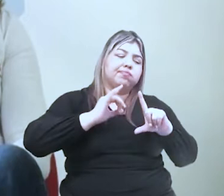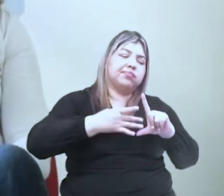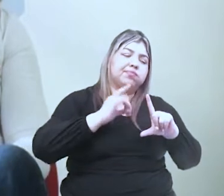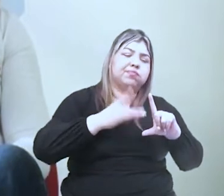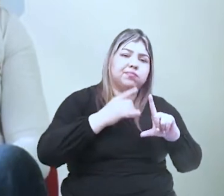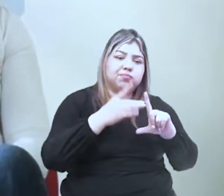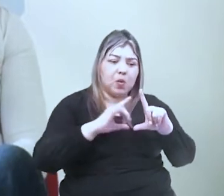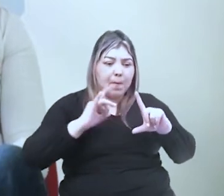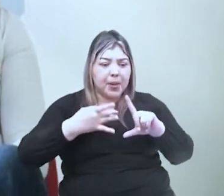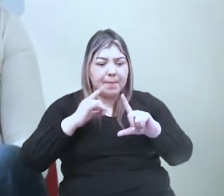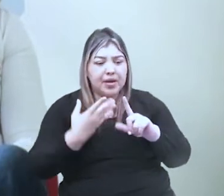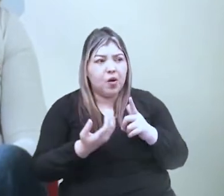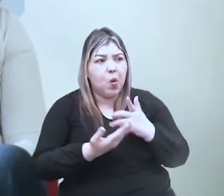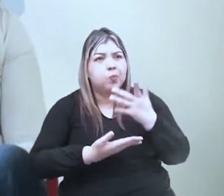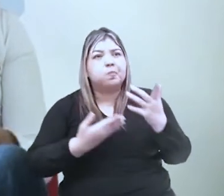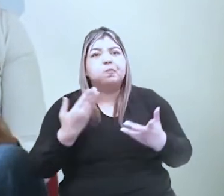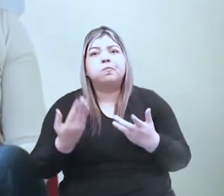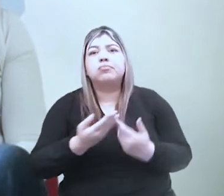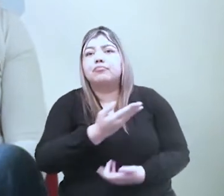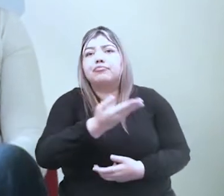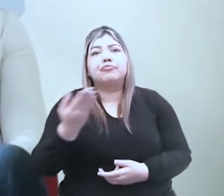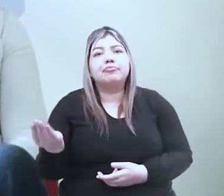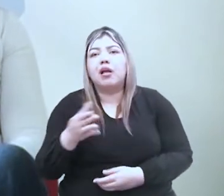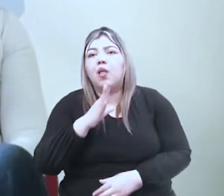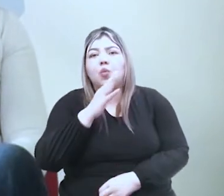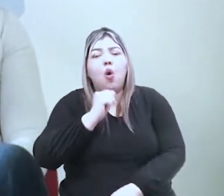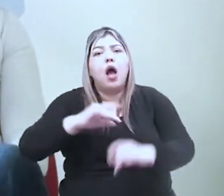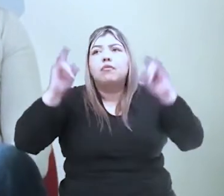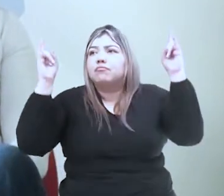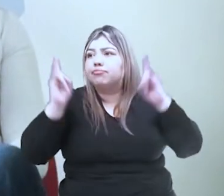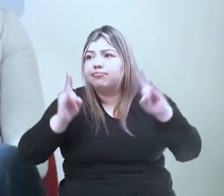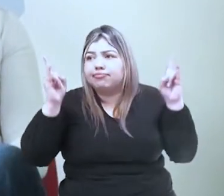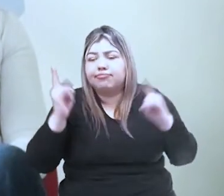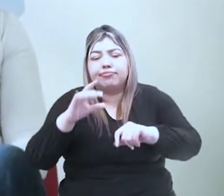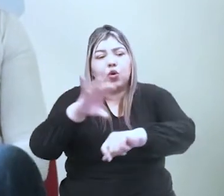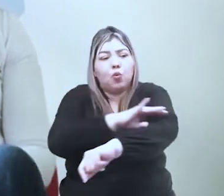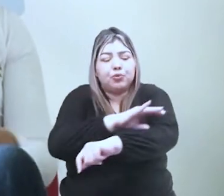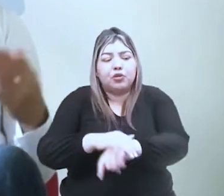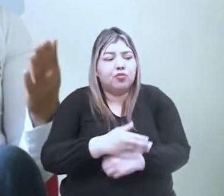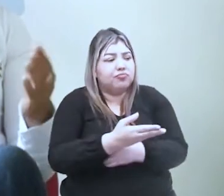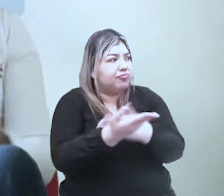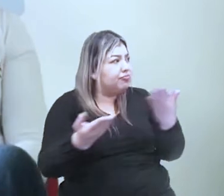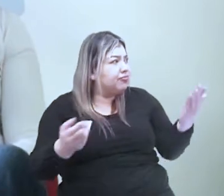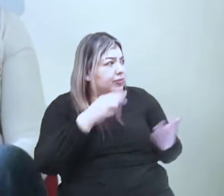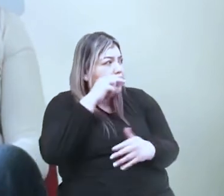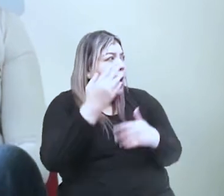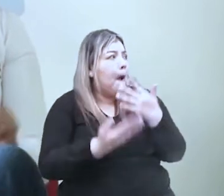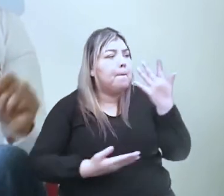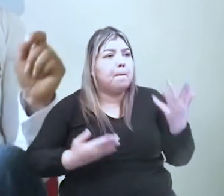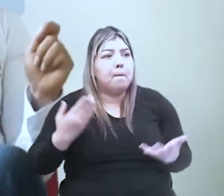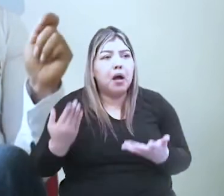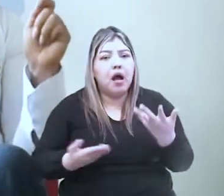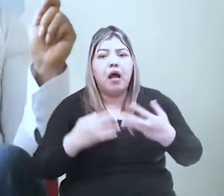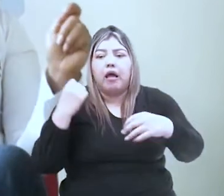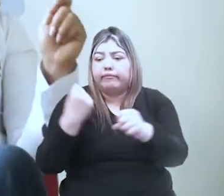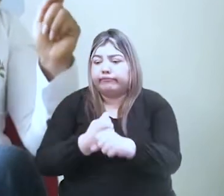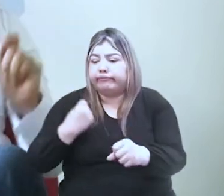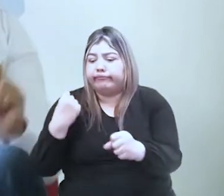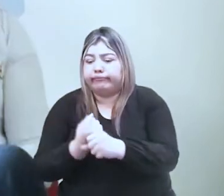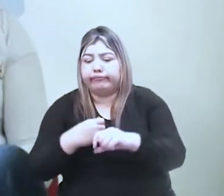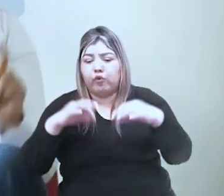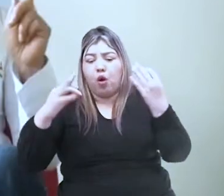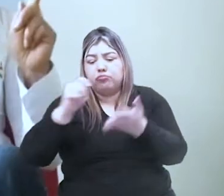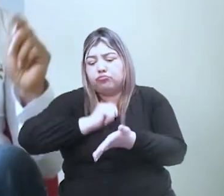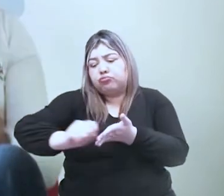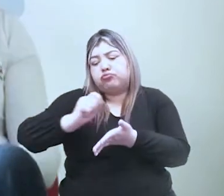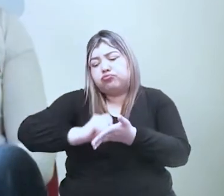contamos con un alto porcentaje de conectividad para llegar a los niños, cuando el trabajo hubo que hacerse a papel y